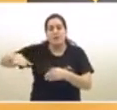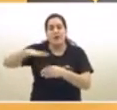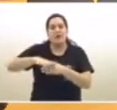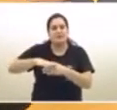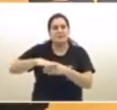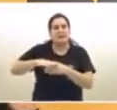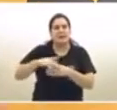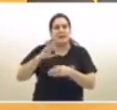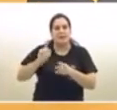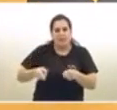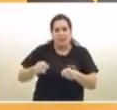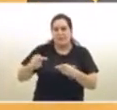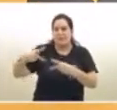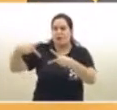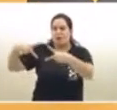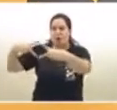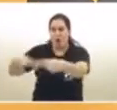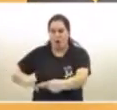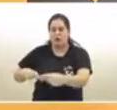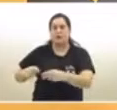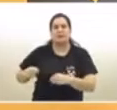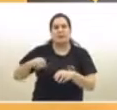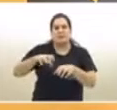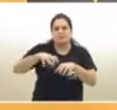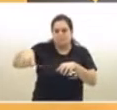poder garantizar el distanciamiento.